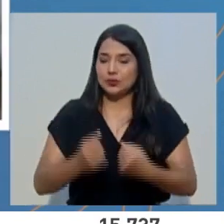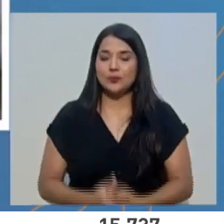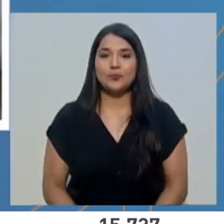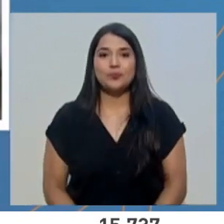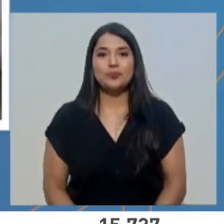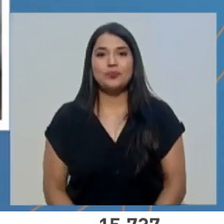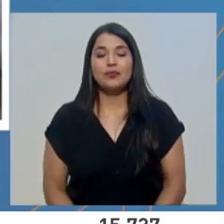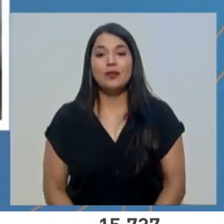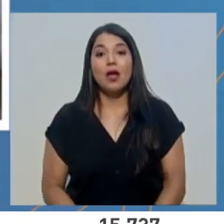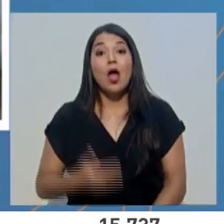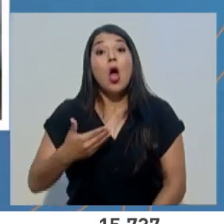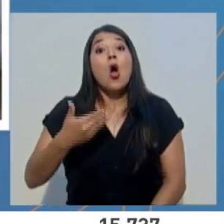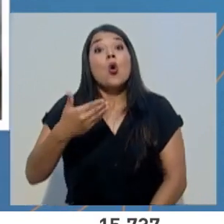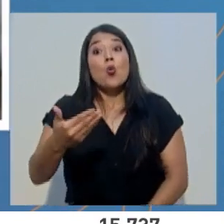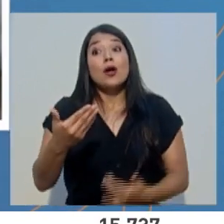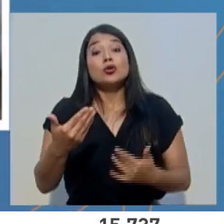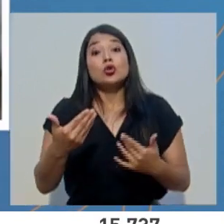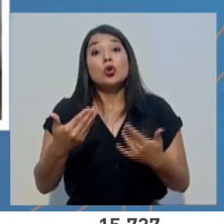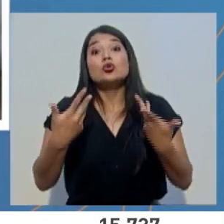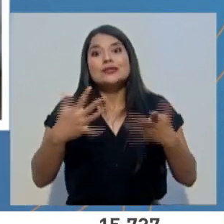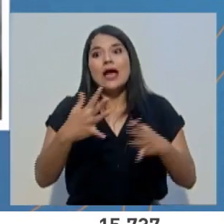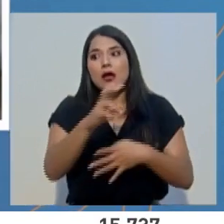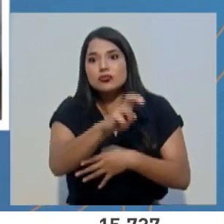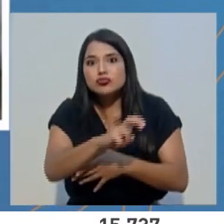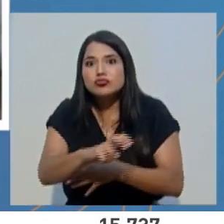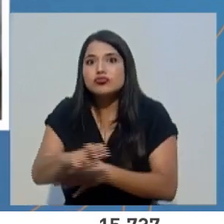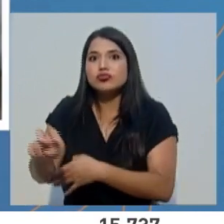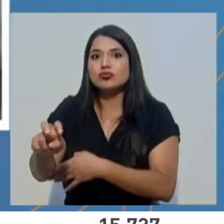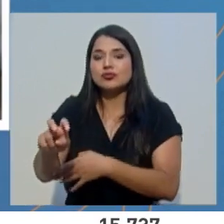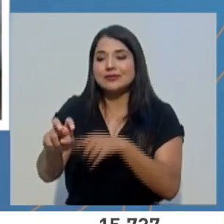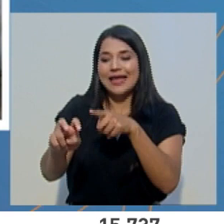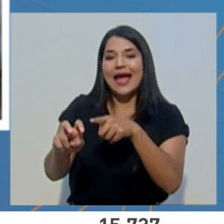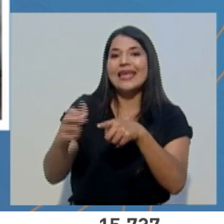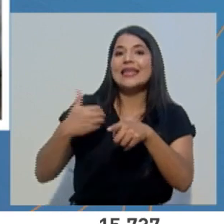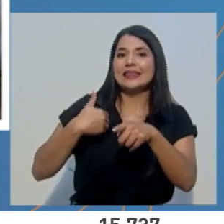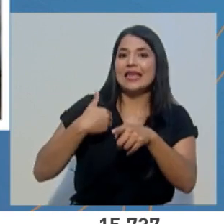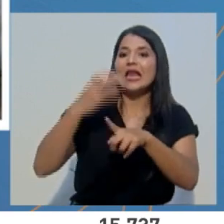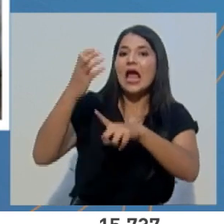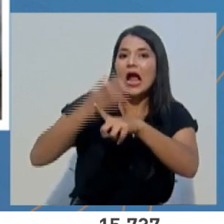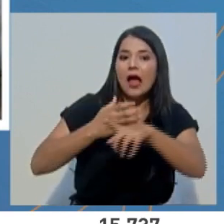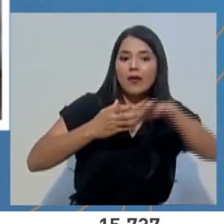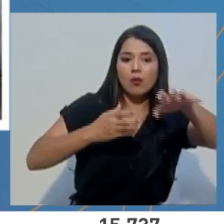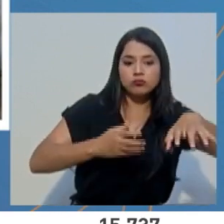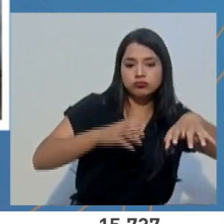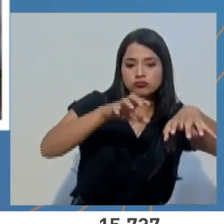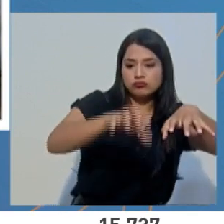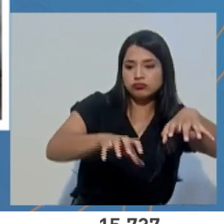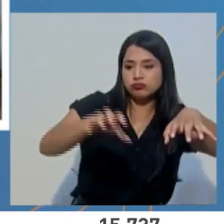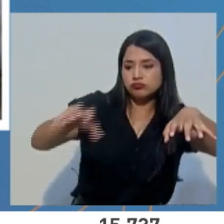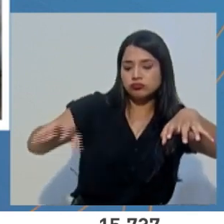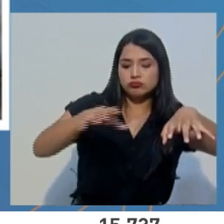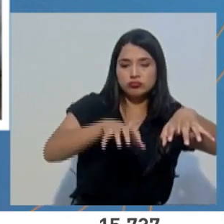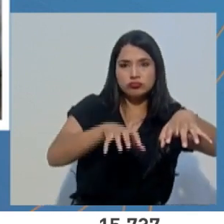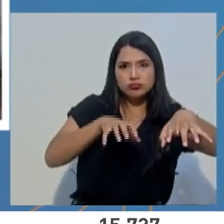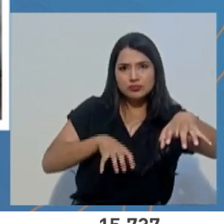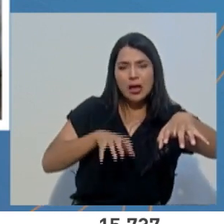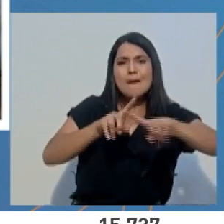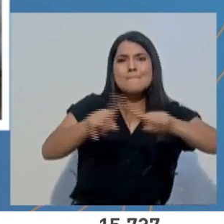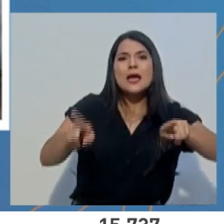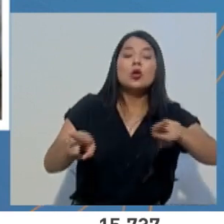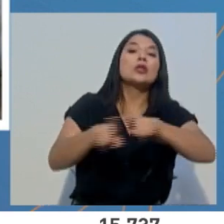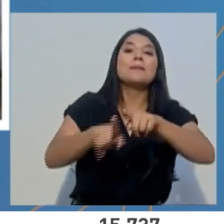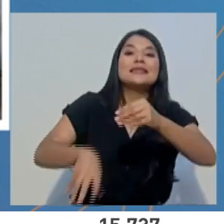Cuando esta estructura se despliega, no solamente lleva los módulos, sino que se incluyen una serie de sistemas